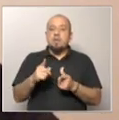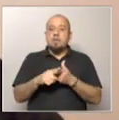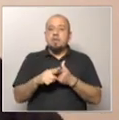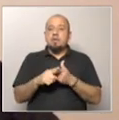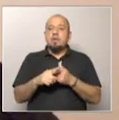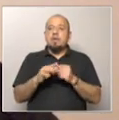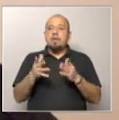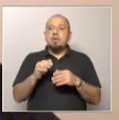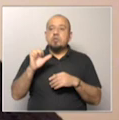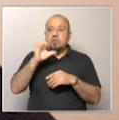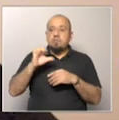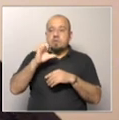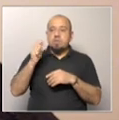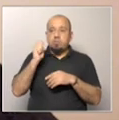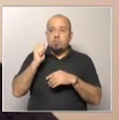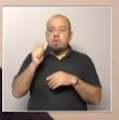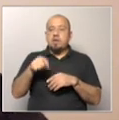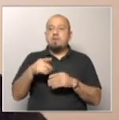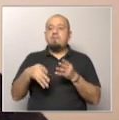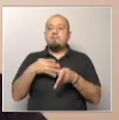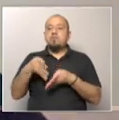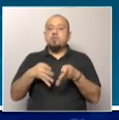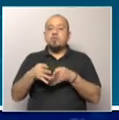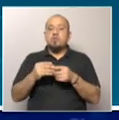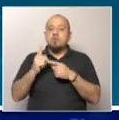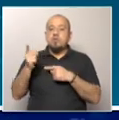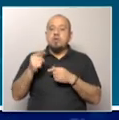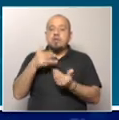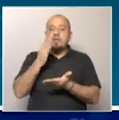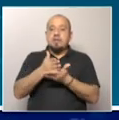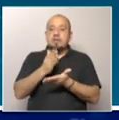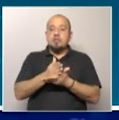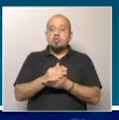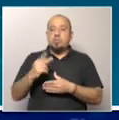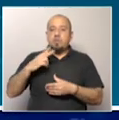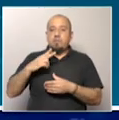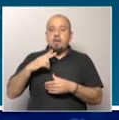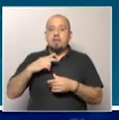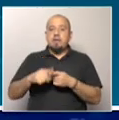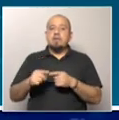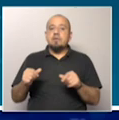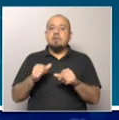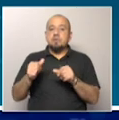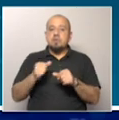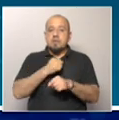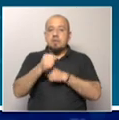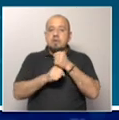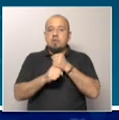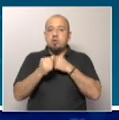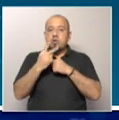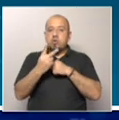es una empresa pública que funciona en el derecho privado y que fue creada en el año 2011.